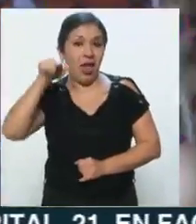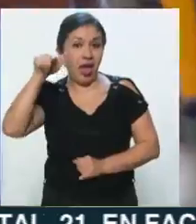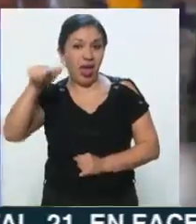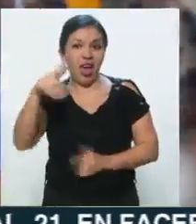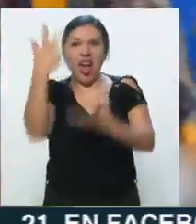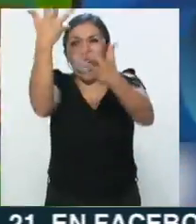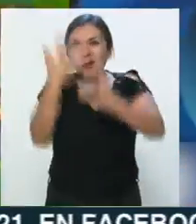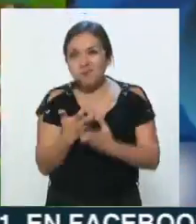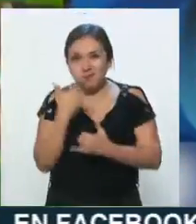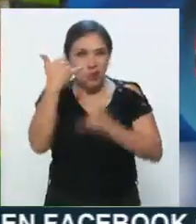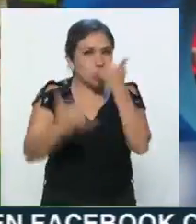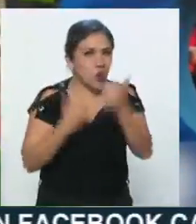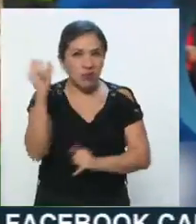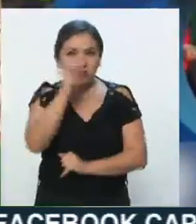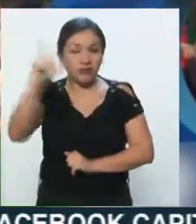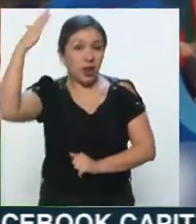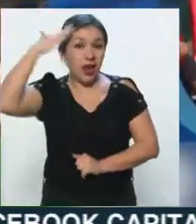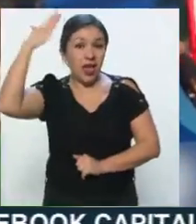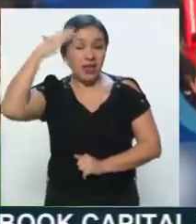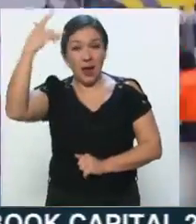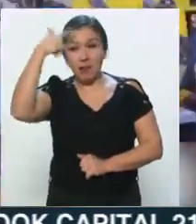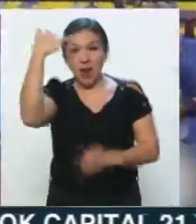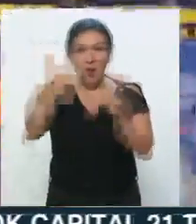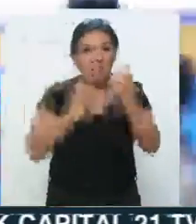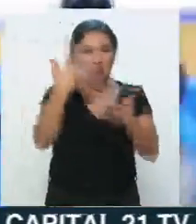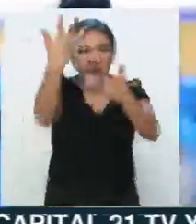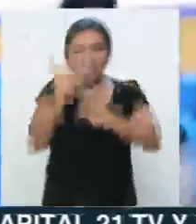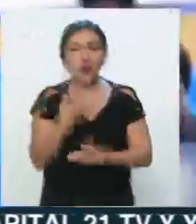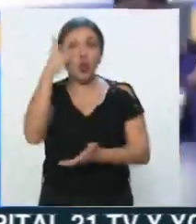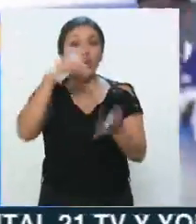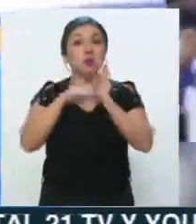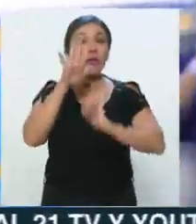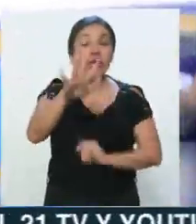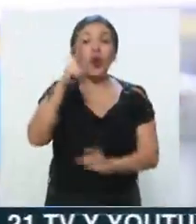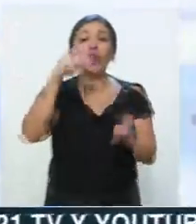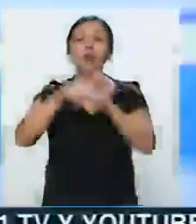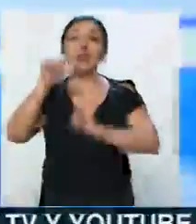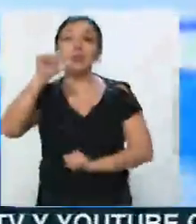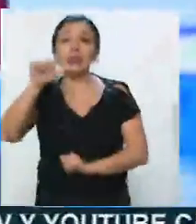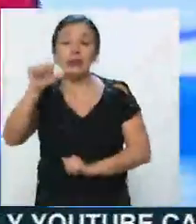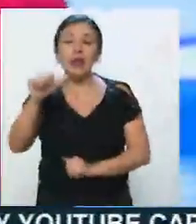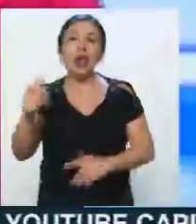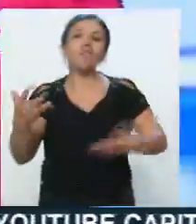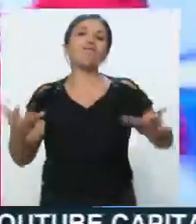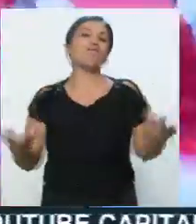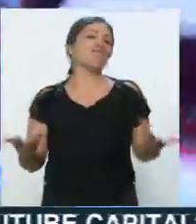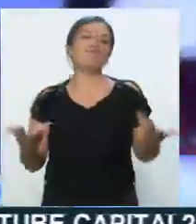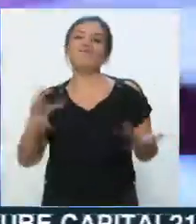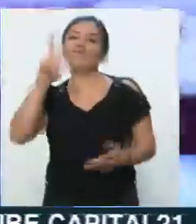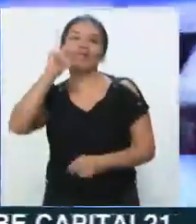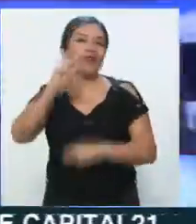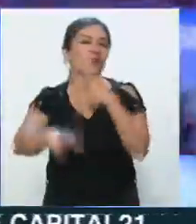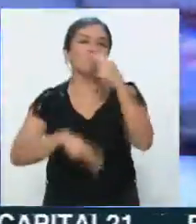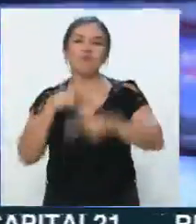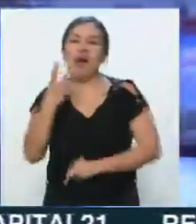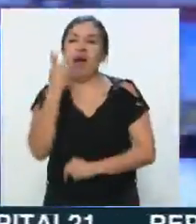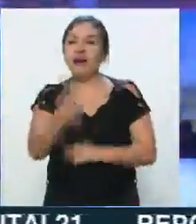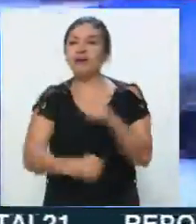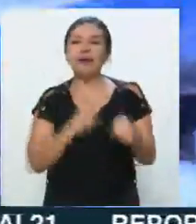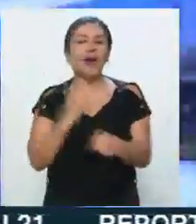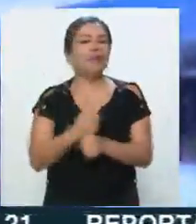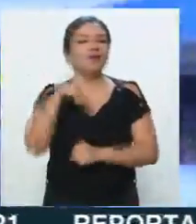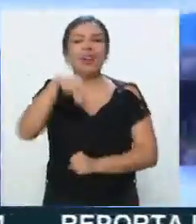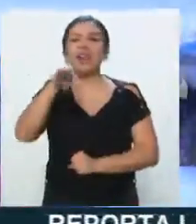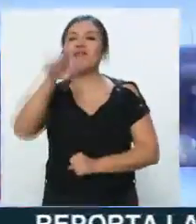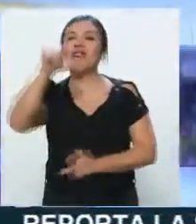gran receptor abierto, líder en recepción desde 2005, 2016, bueno, no estará para este año